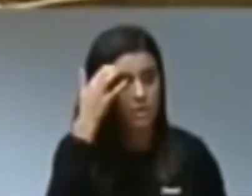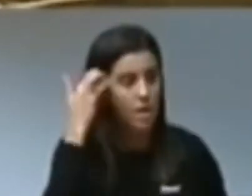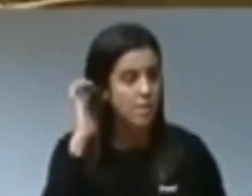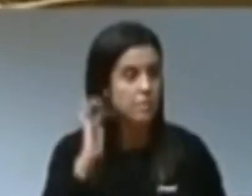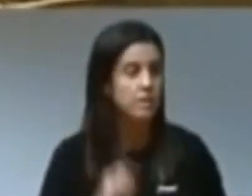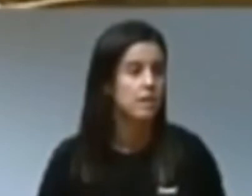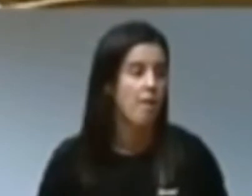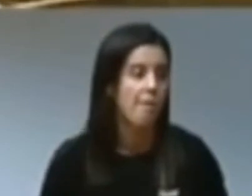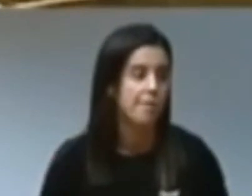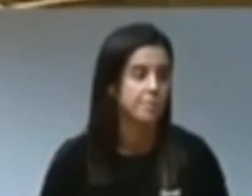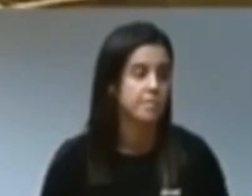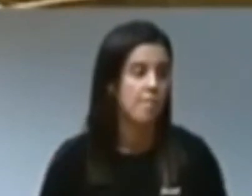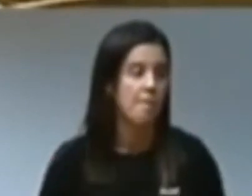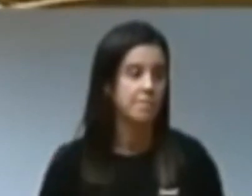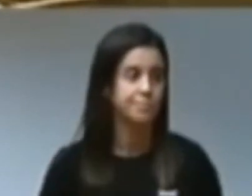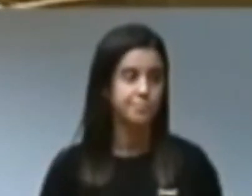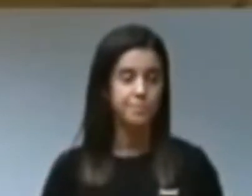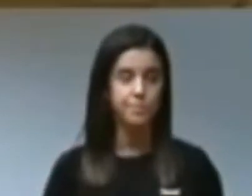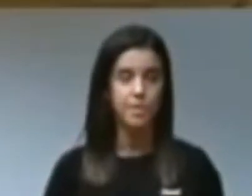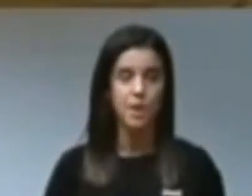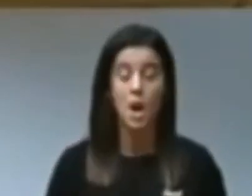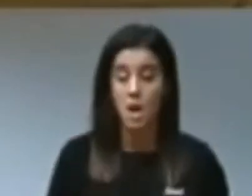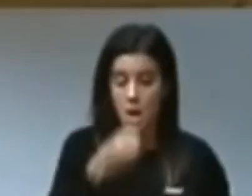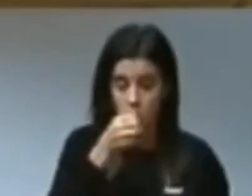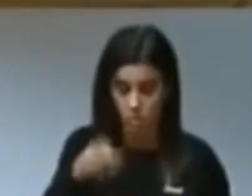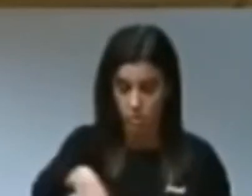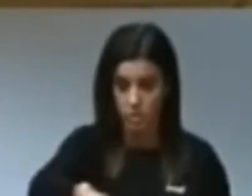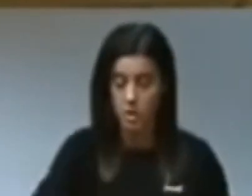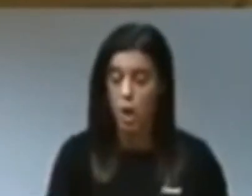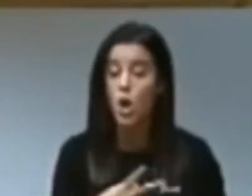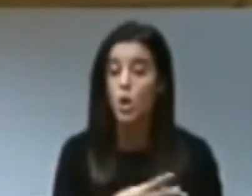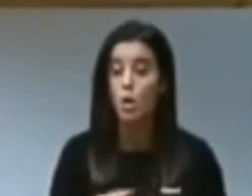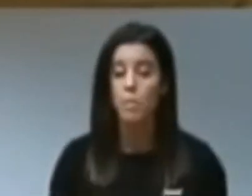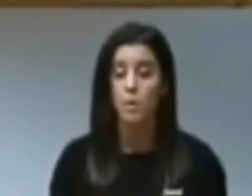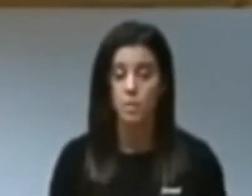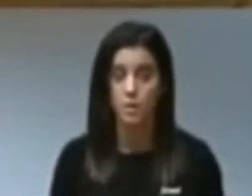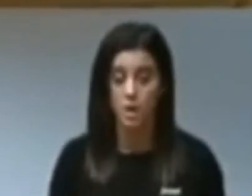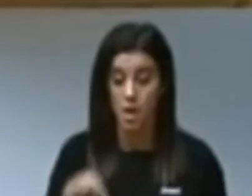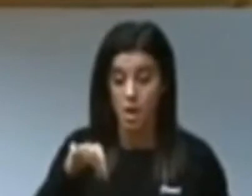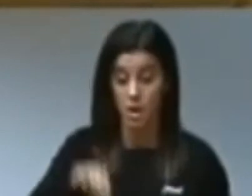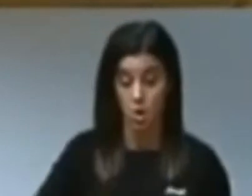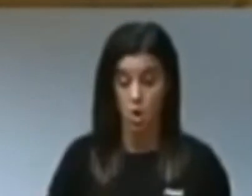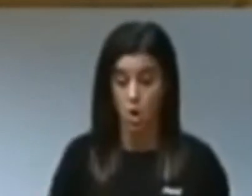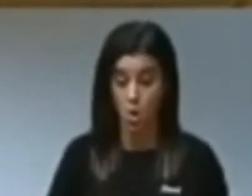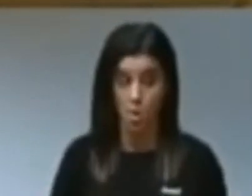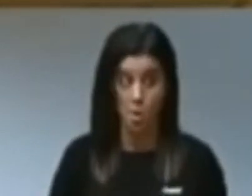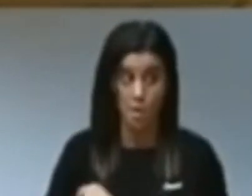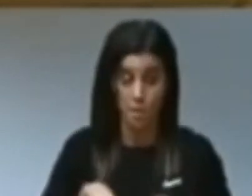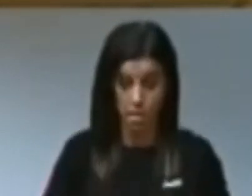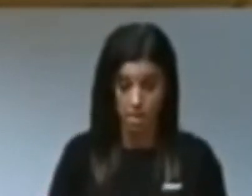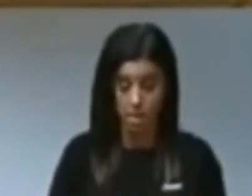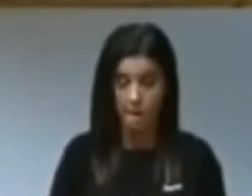señores socialistas, lo peor de todo es que hay quien hoy